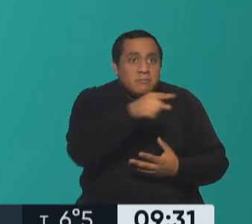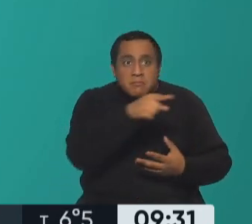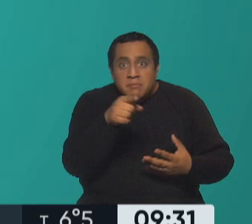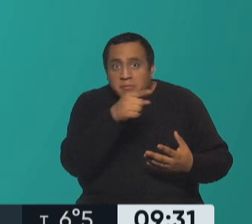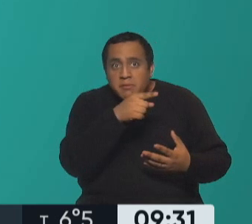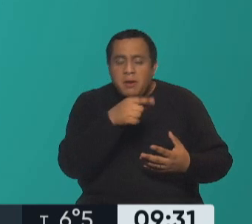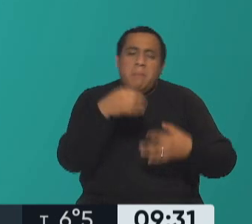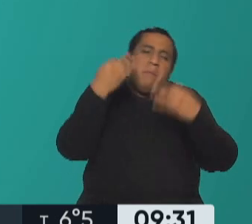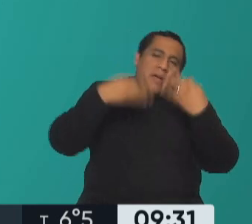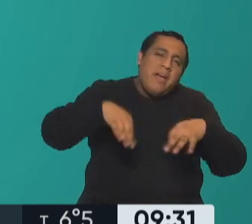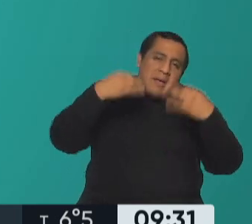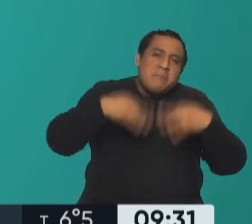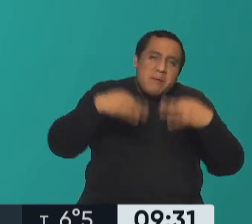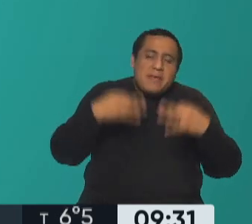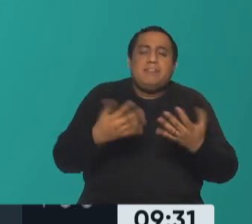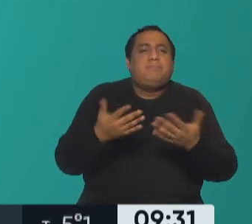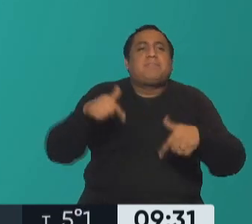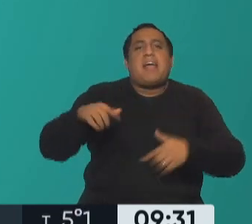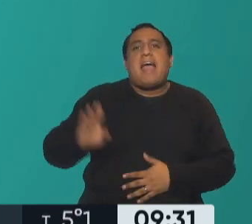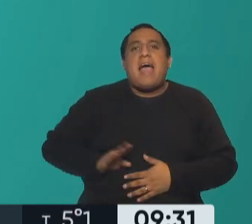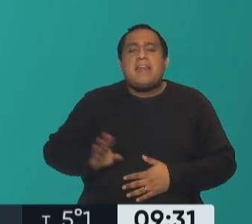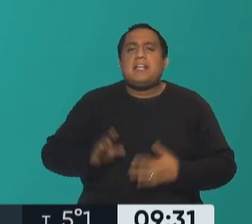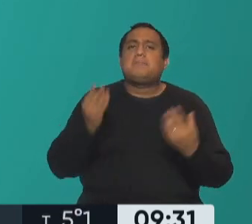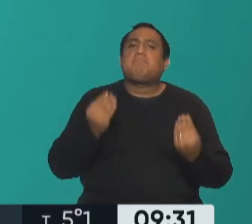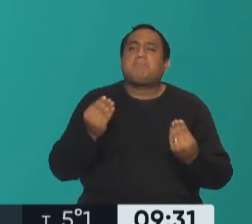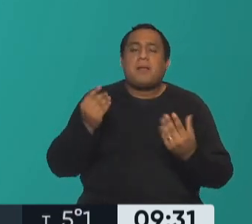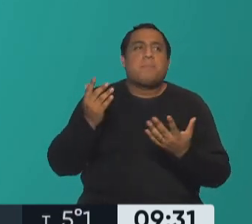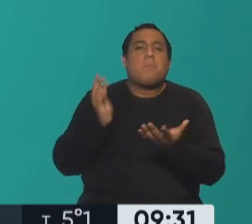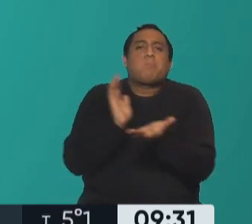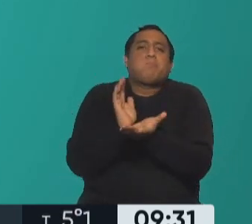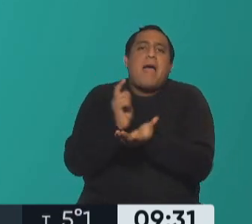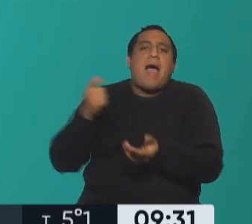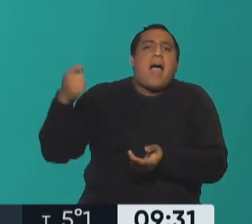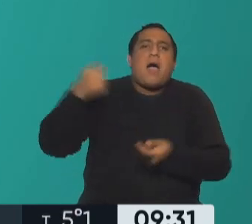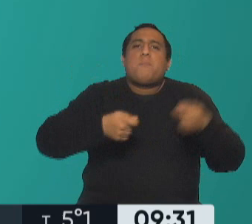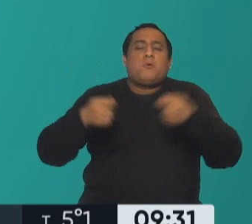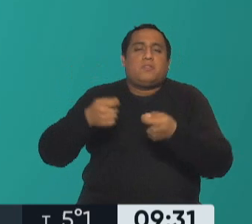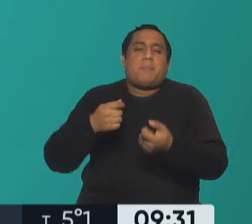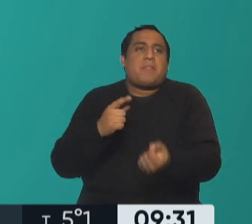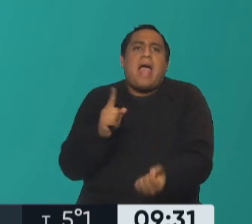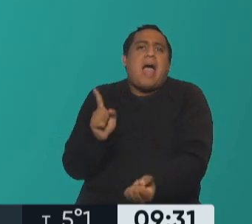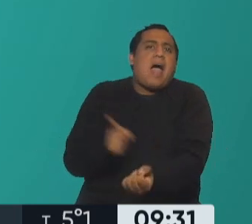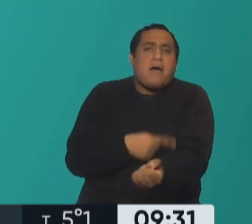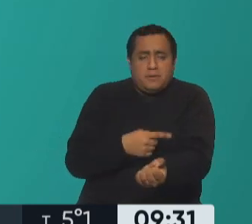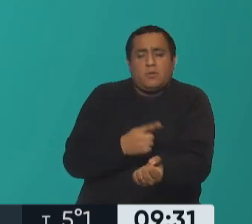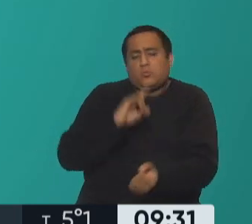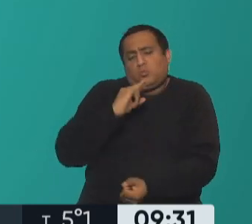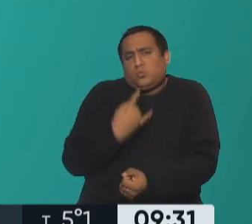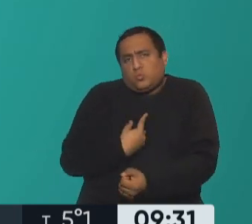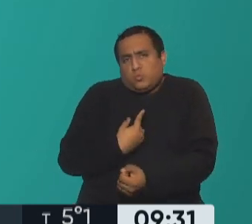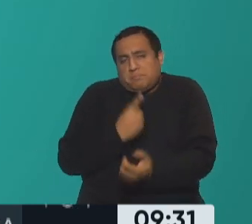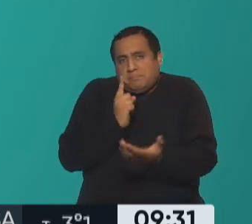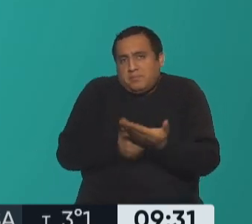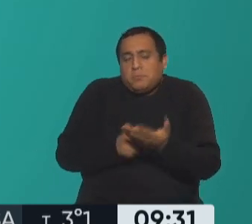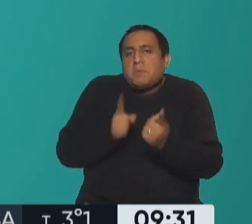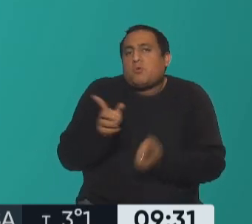Muy bien, andamos muy bien, como siempre con ganas de poder aportar algún hábito que quede, que nos quede, que elijamos. Por eso es lo que